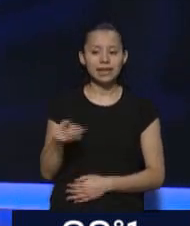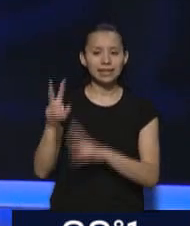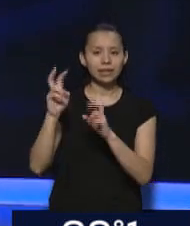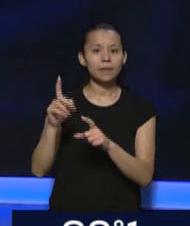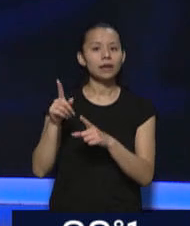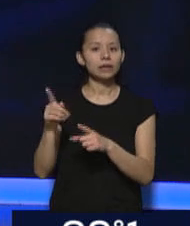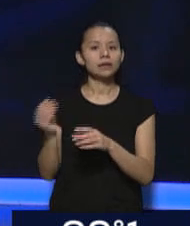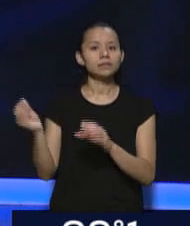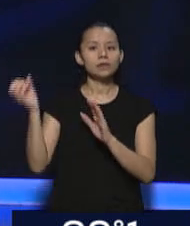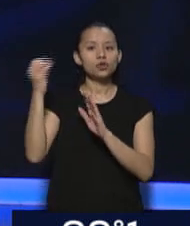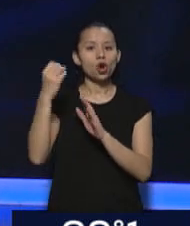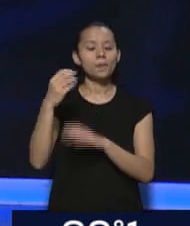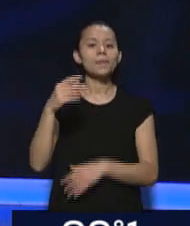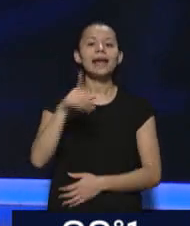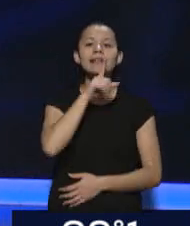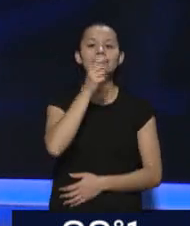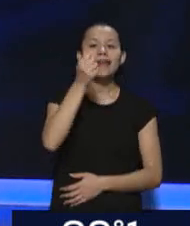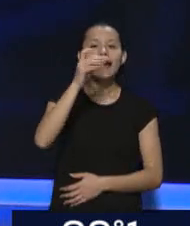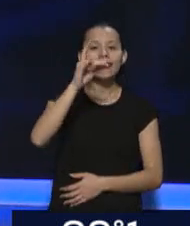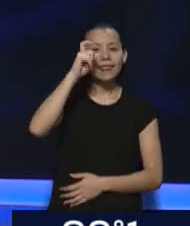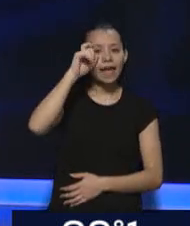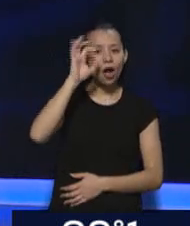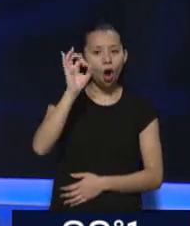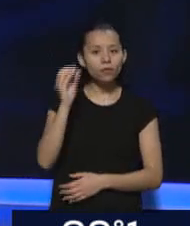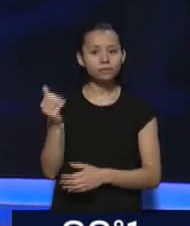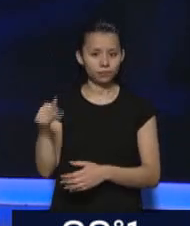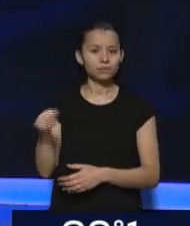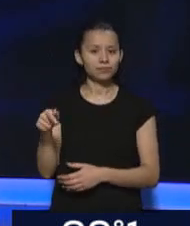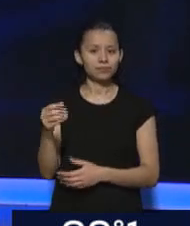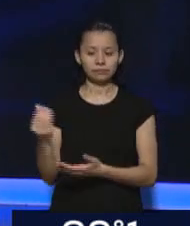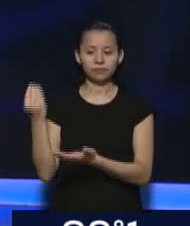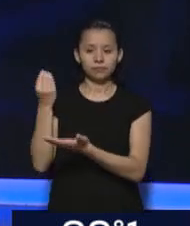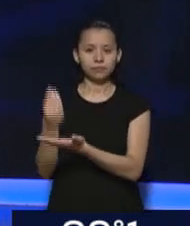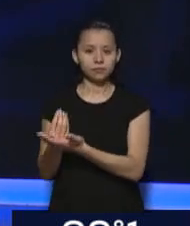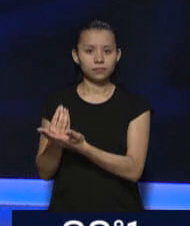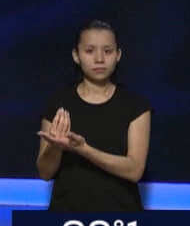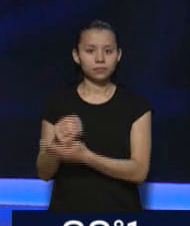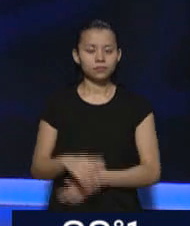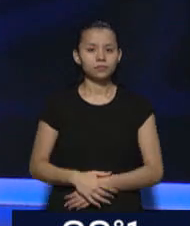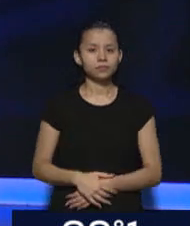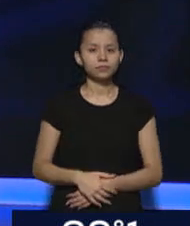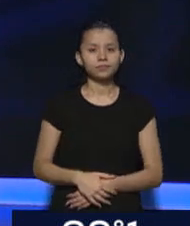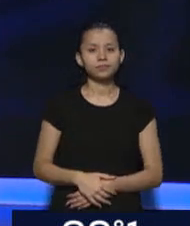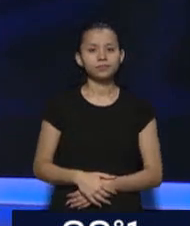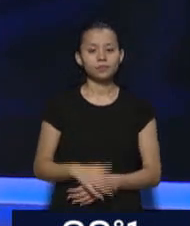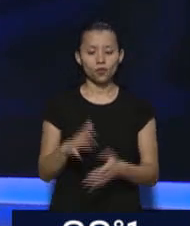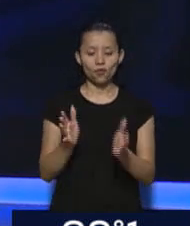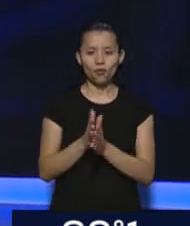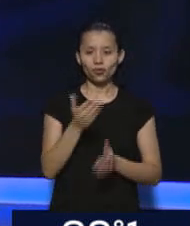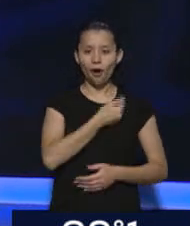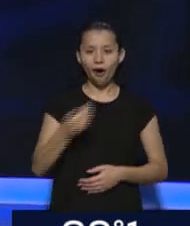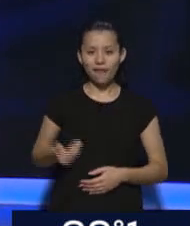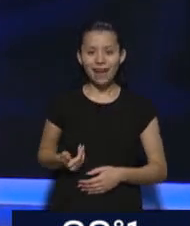Tadeo García Salazar, el único funcionario que va a ser de su gobierno, formó parte de su gobierno y que ha sido